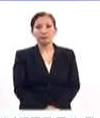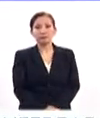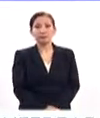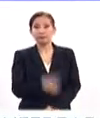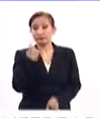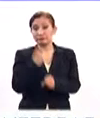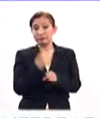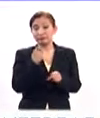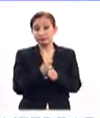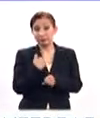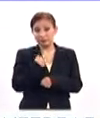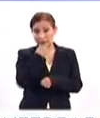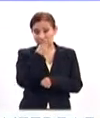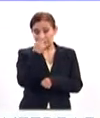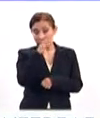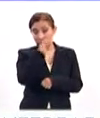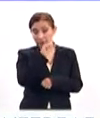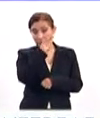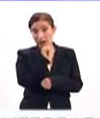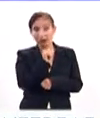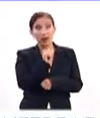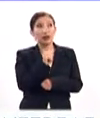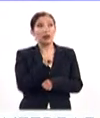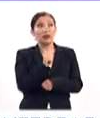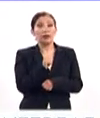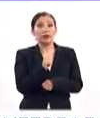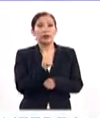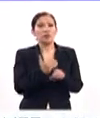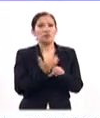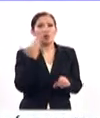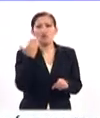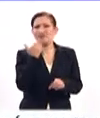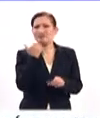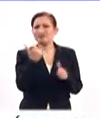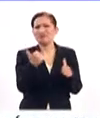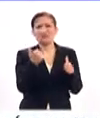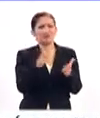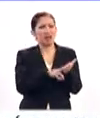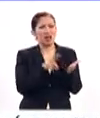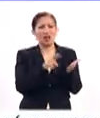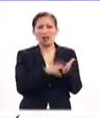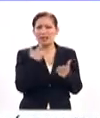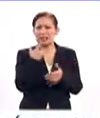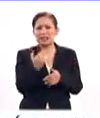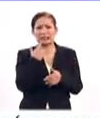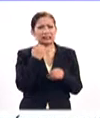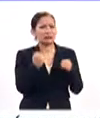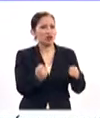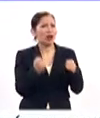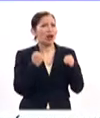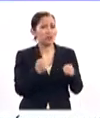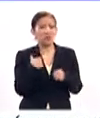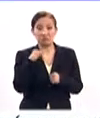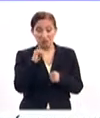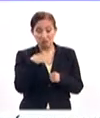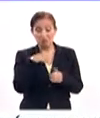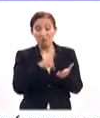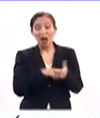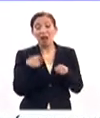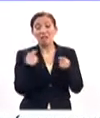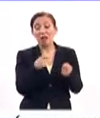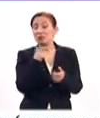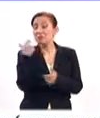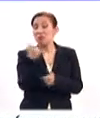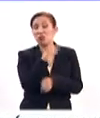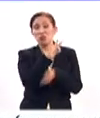Para empezar, sí me gustaría decir que es una beca muy buena, entonces vale la pena intentarlo sí o sí, porque es una beca que te